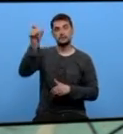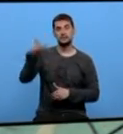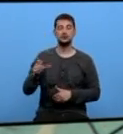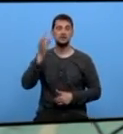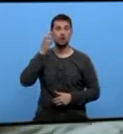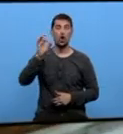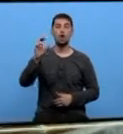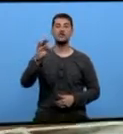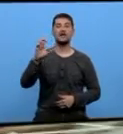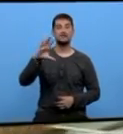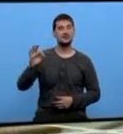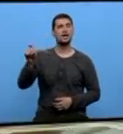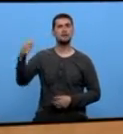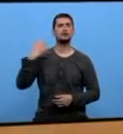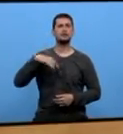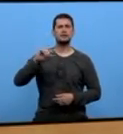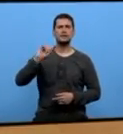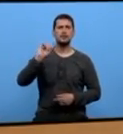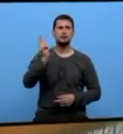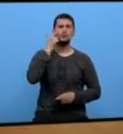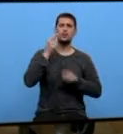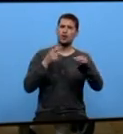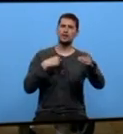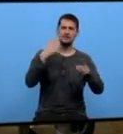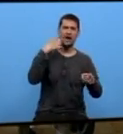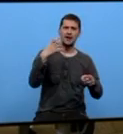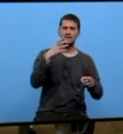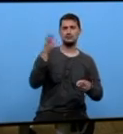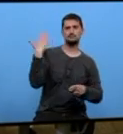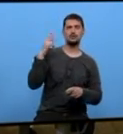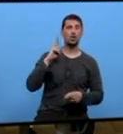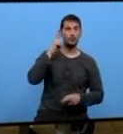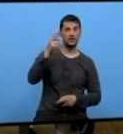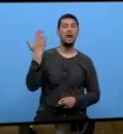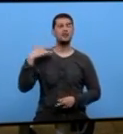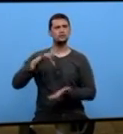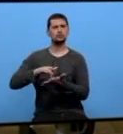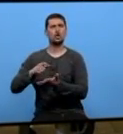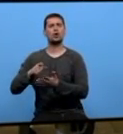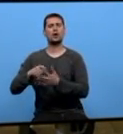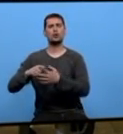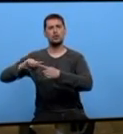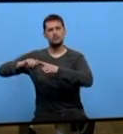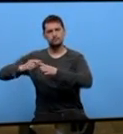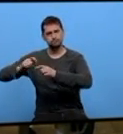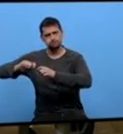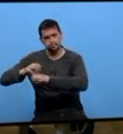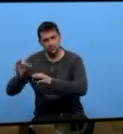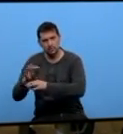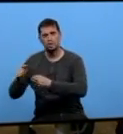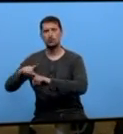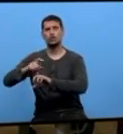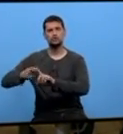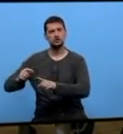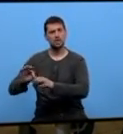durante 20 anos descubriu esta arte cando se xubilou Eu guardaba eu cosía eu facía vestidos eu facía todo pero